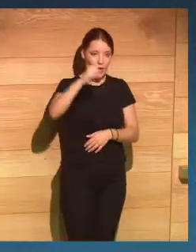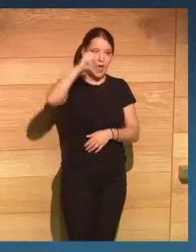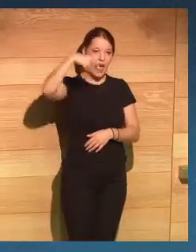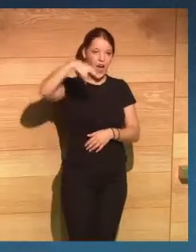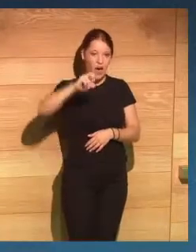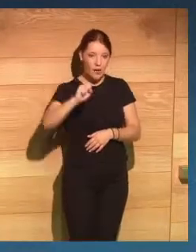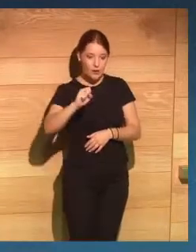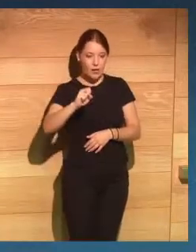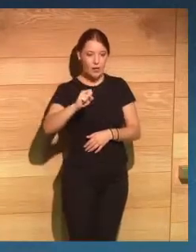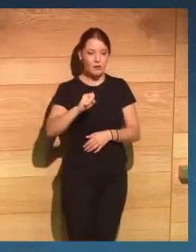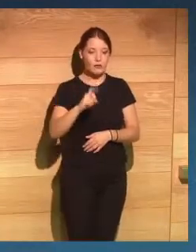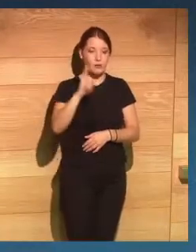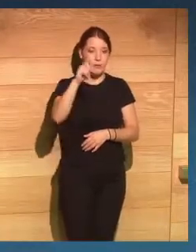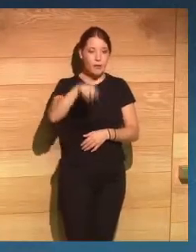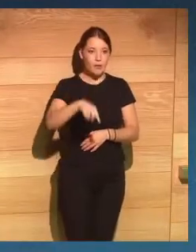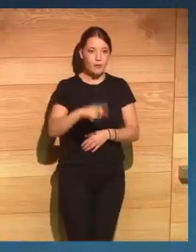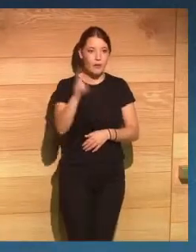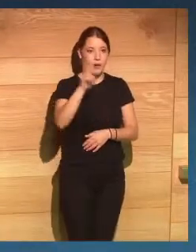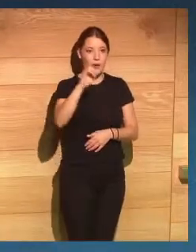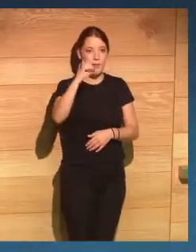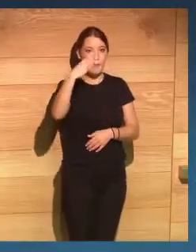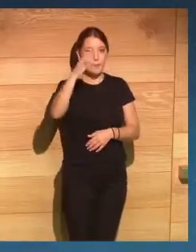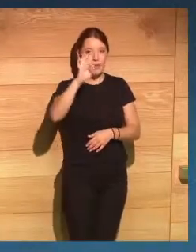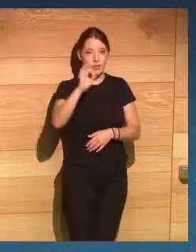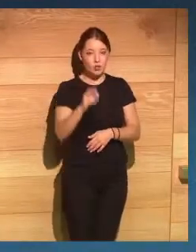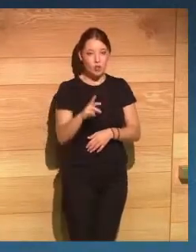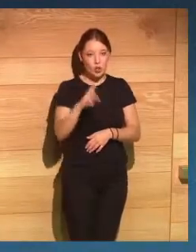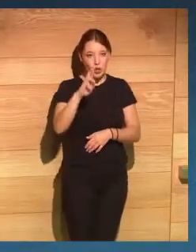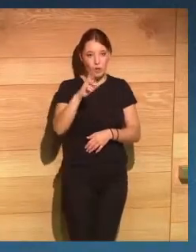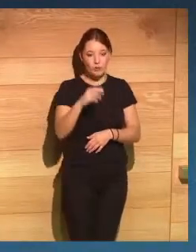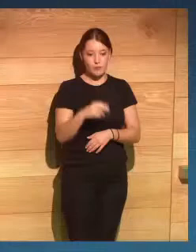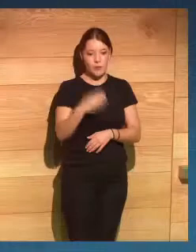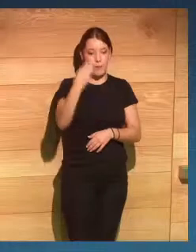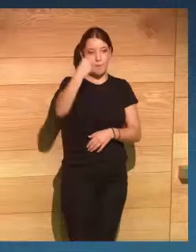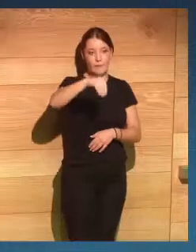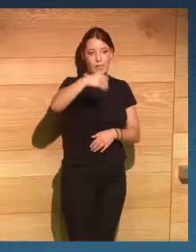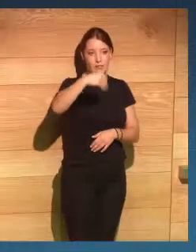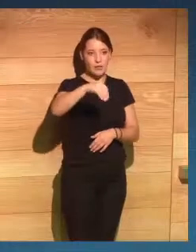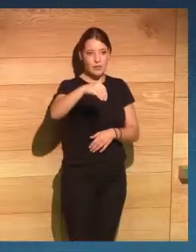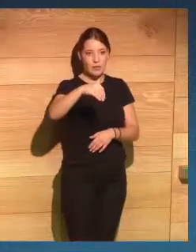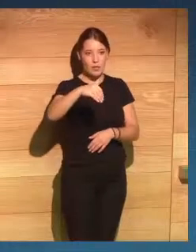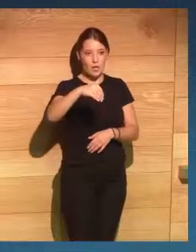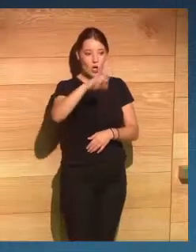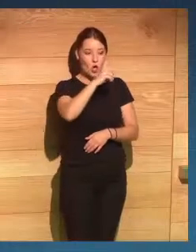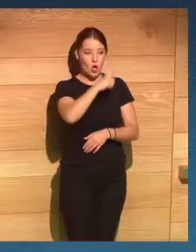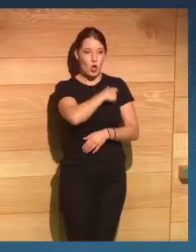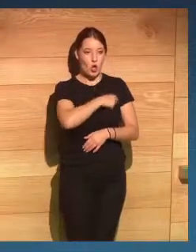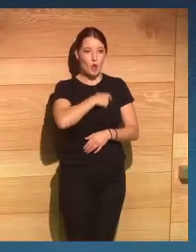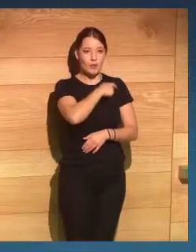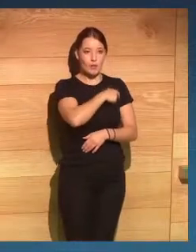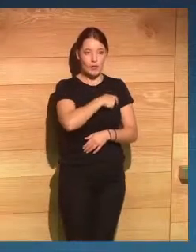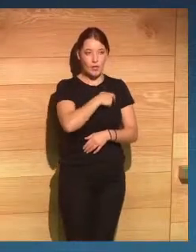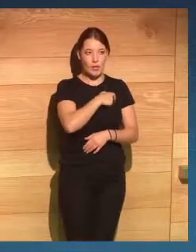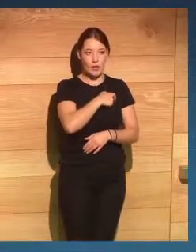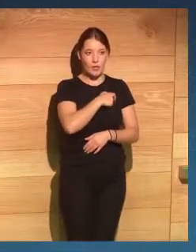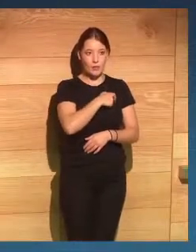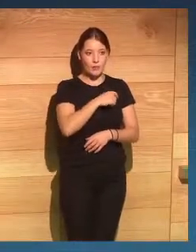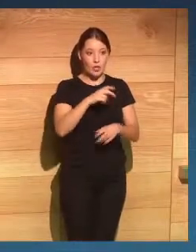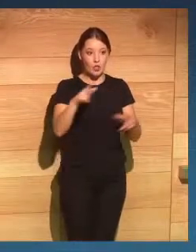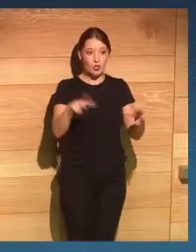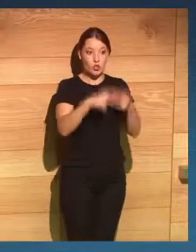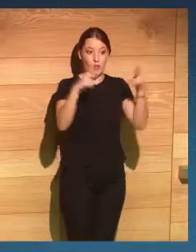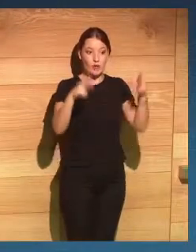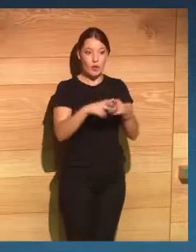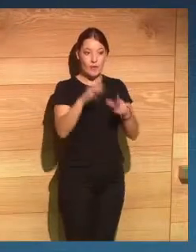Cade de Derecho de Trabajo y Seguridad Social Víctor Izquierdo presidente del comité de Sociedad Digital